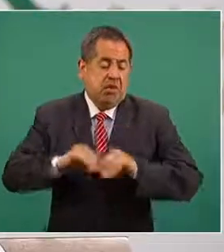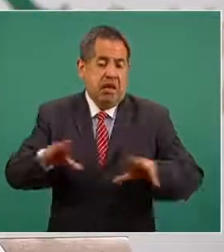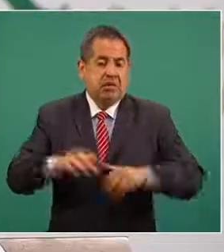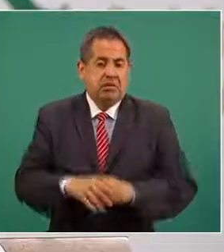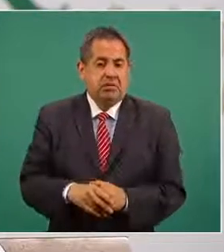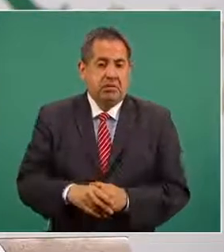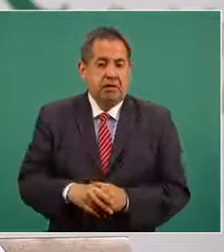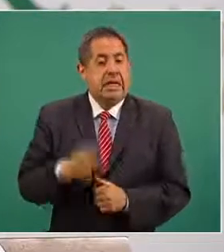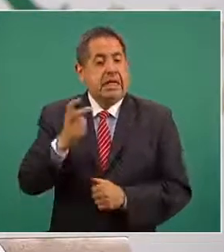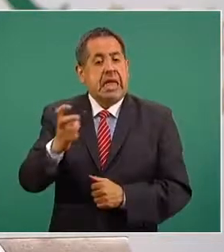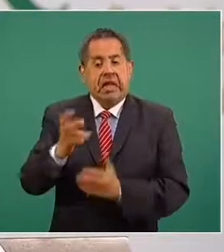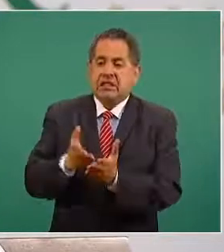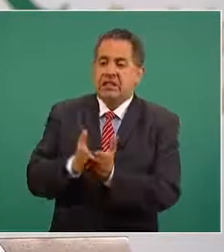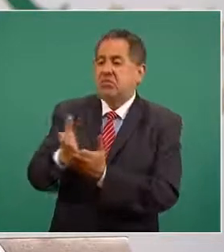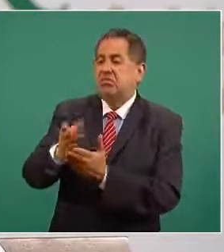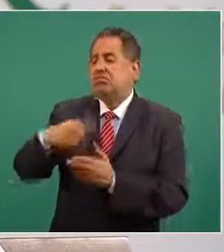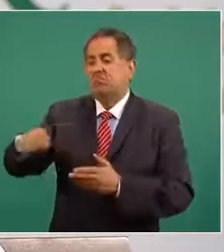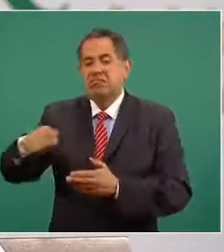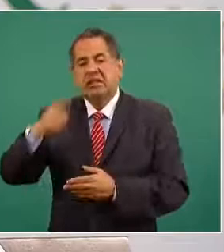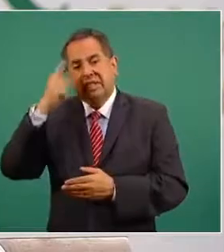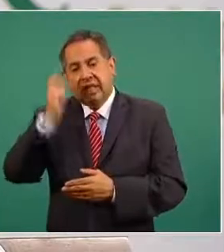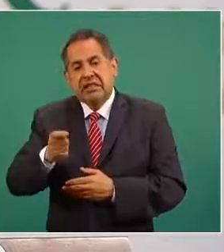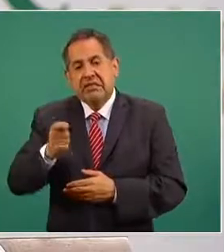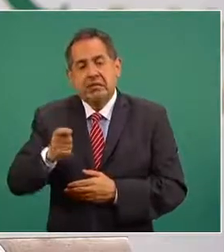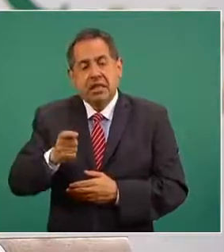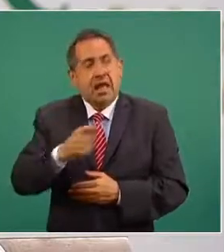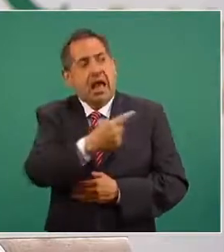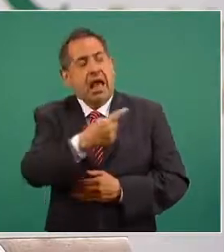Y esa integridad que le va a dar a México respeto.